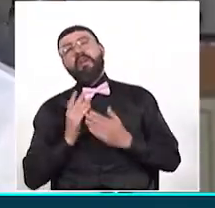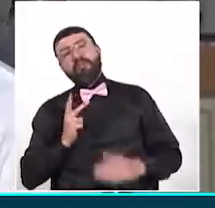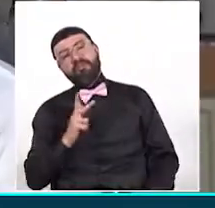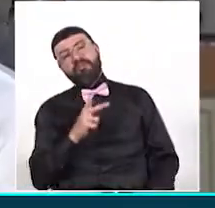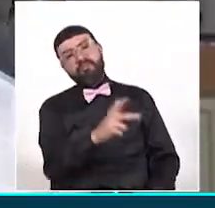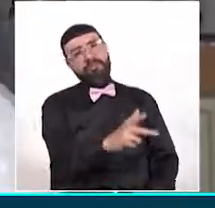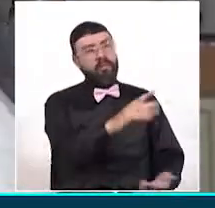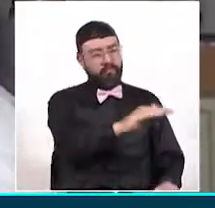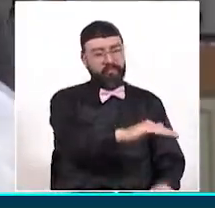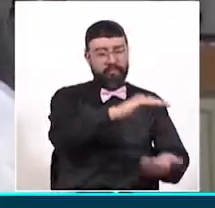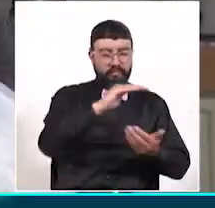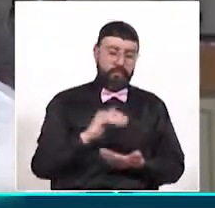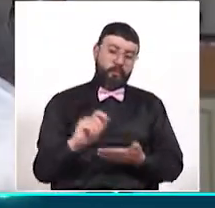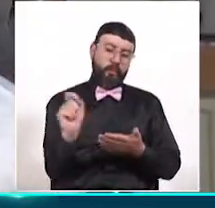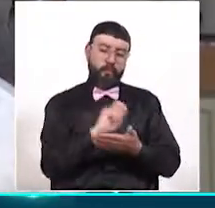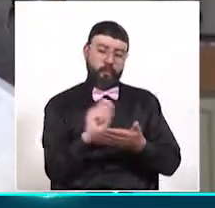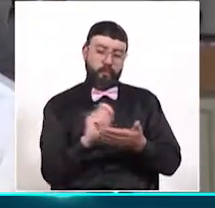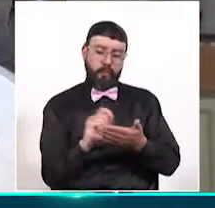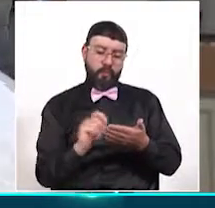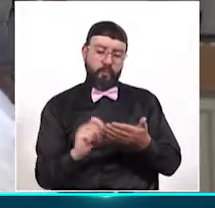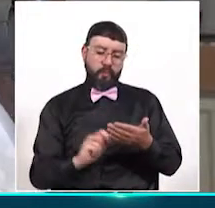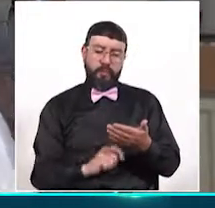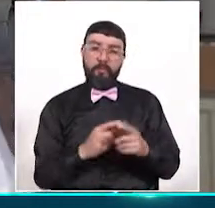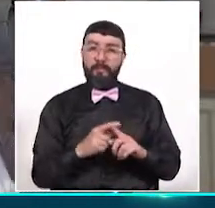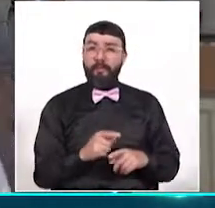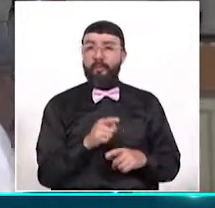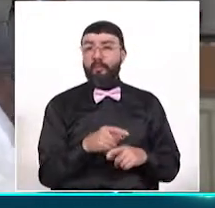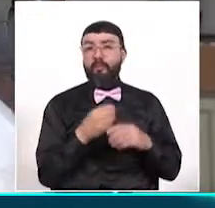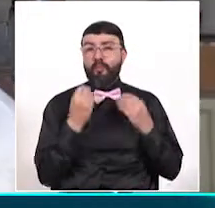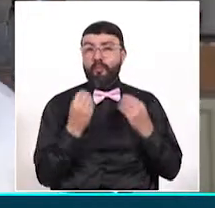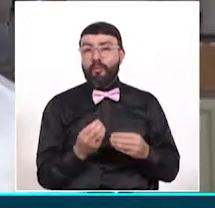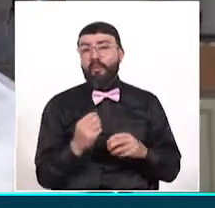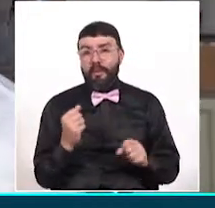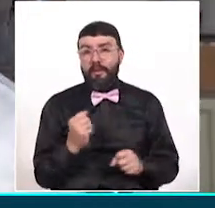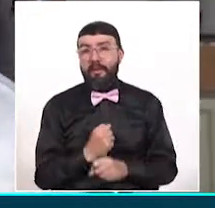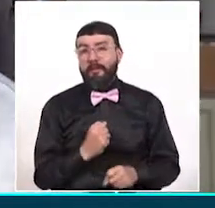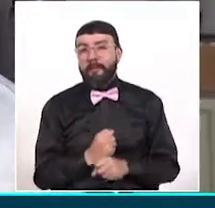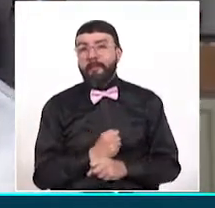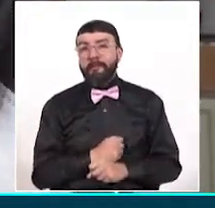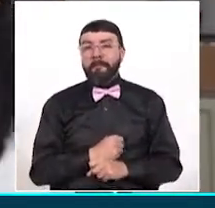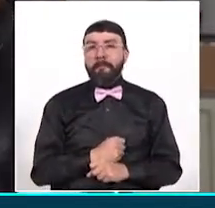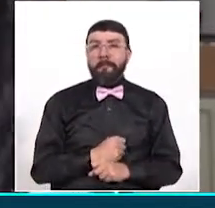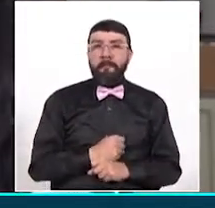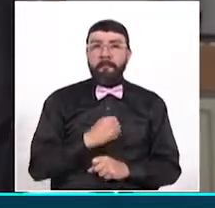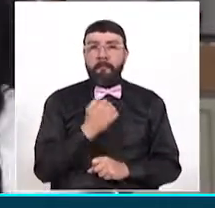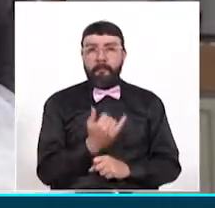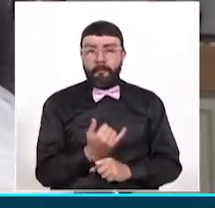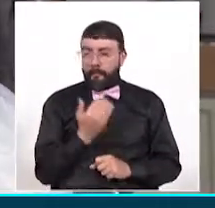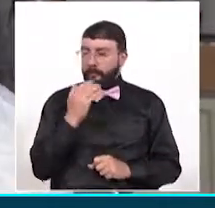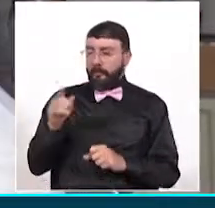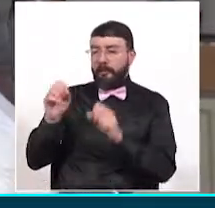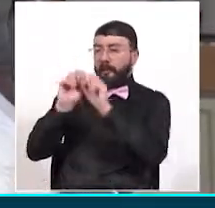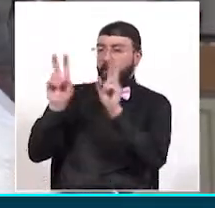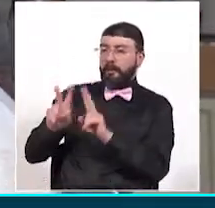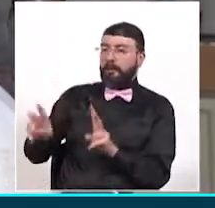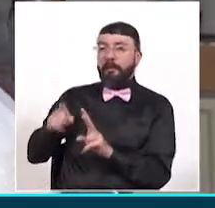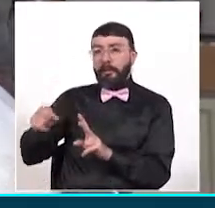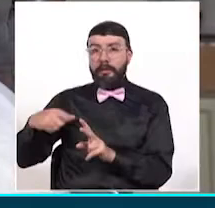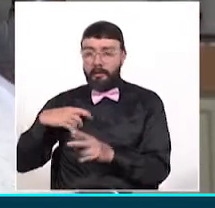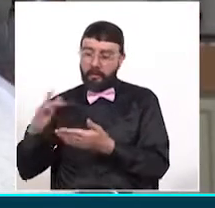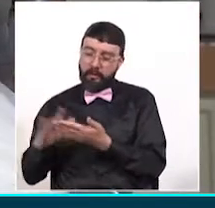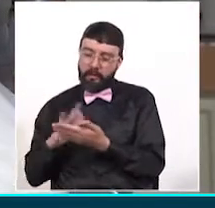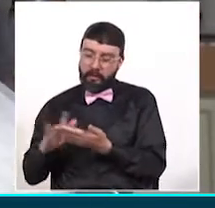Pero en las guías era más trabajo que los que tenían, los que lo hacían virtual, los que tenían el celular.